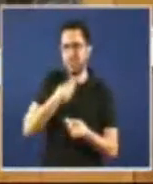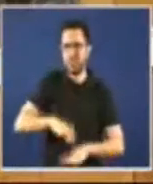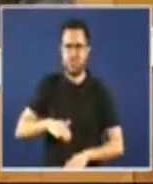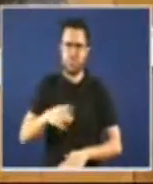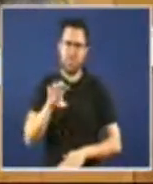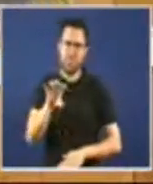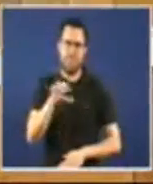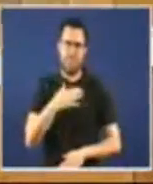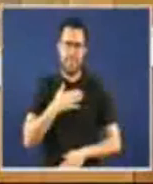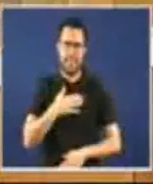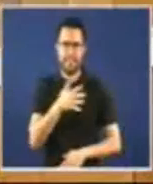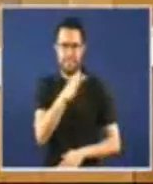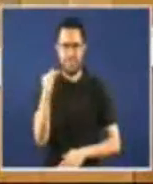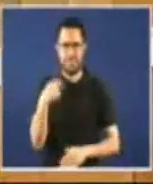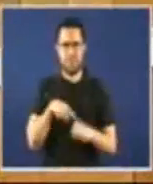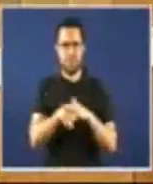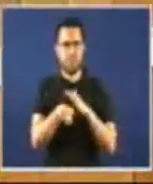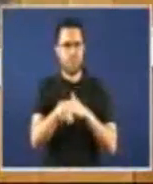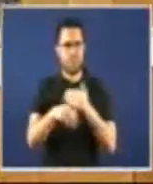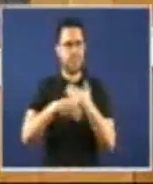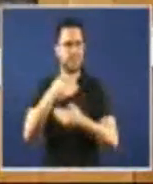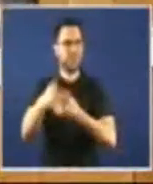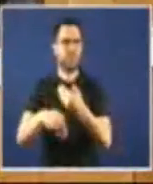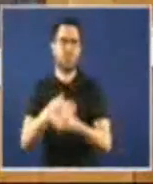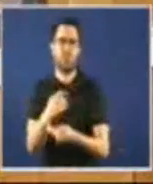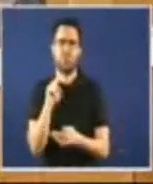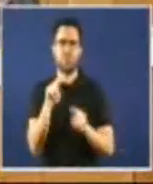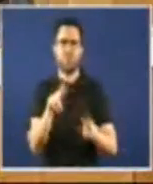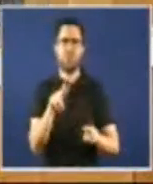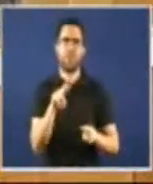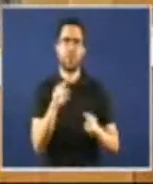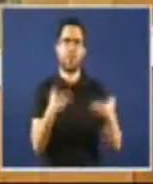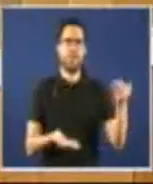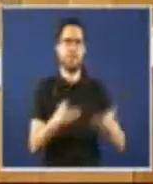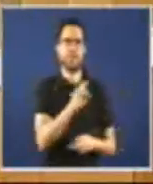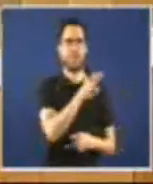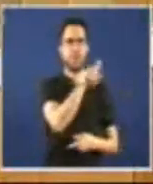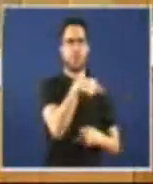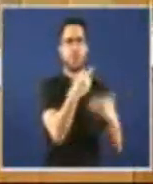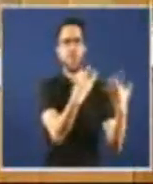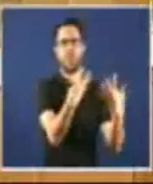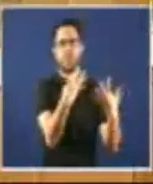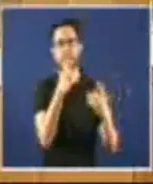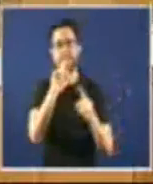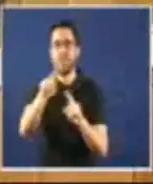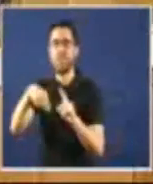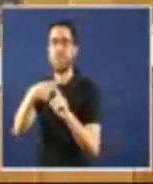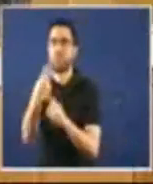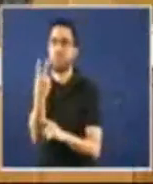proceso desinvestidor resulta na realidade moito máis grave cando comparamos o 14 con o 9. Para 2014 a cifra